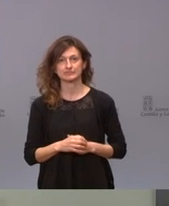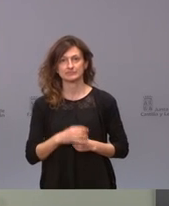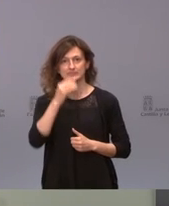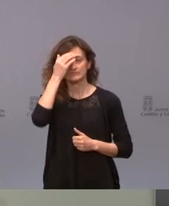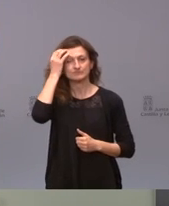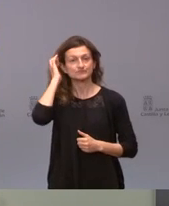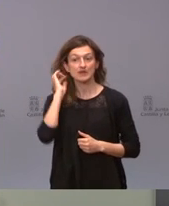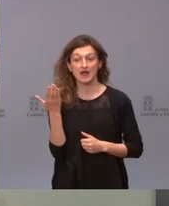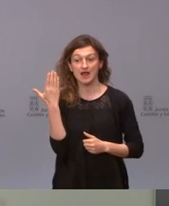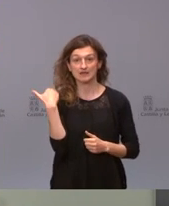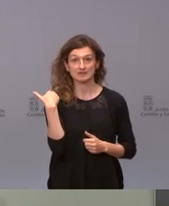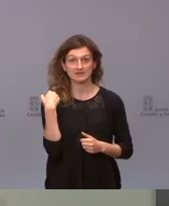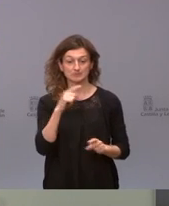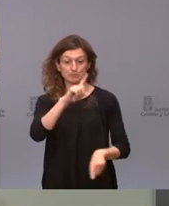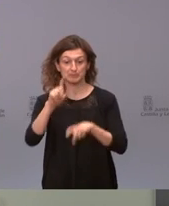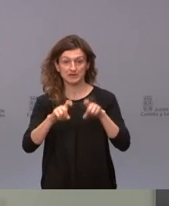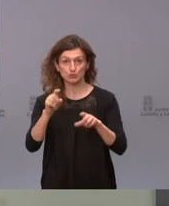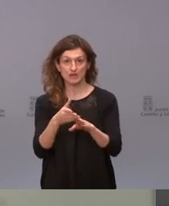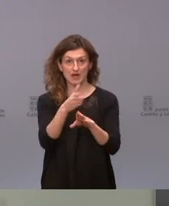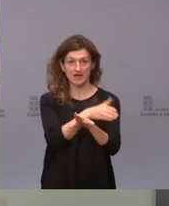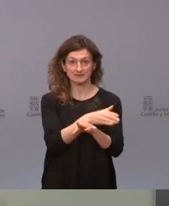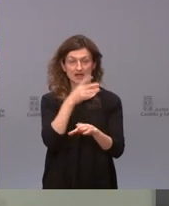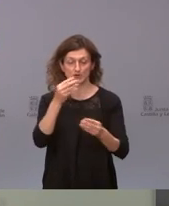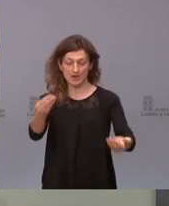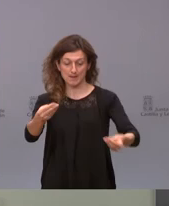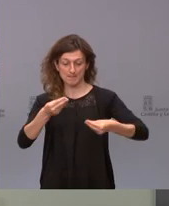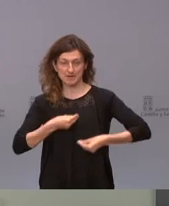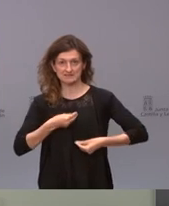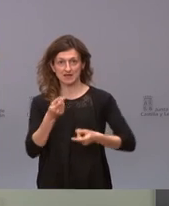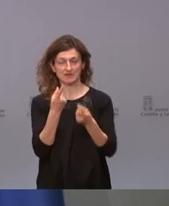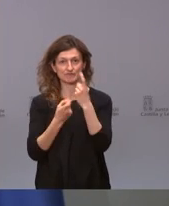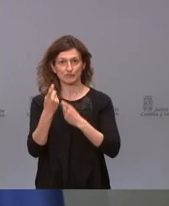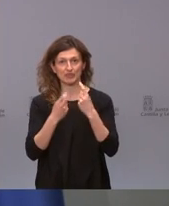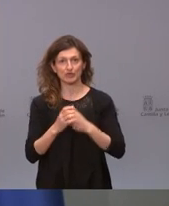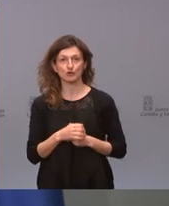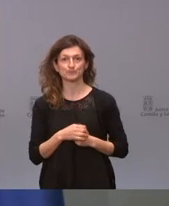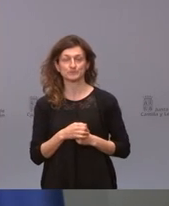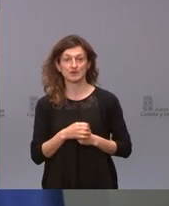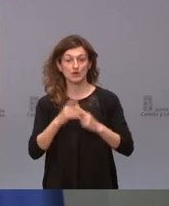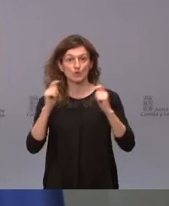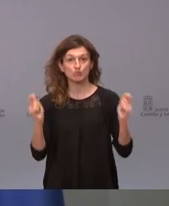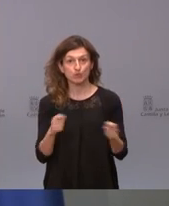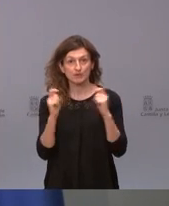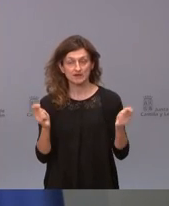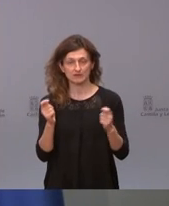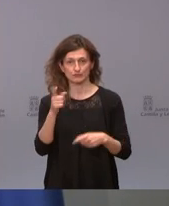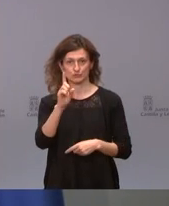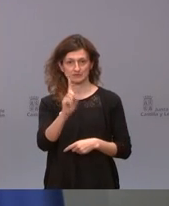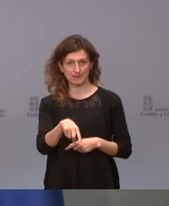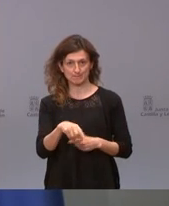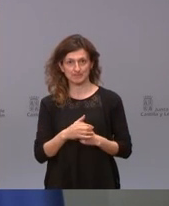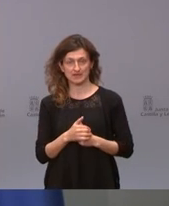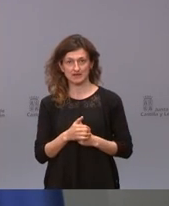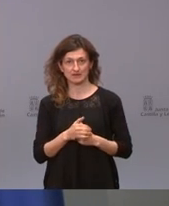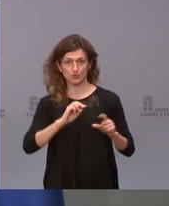respecto a la pregunta anterior porque me pasan ahora esta información está publicado también en este